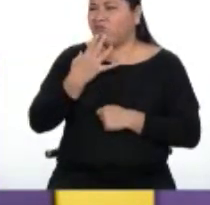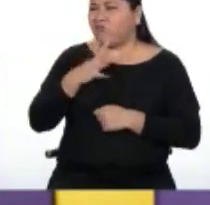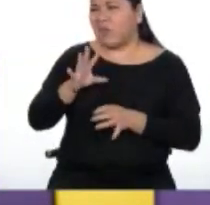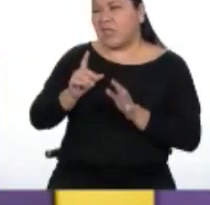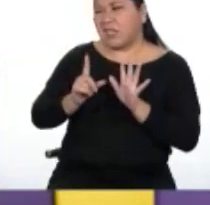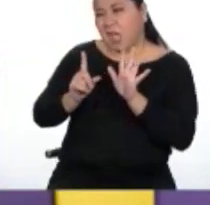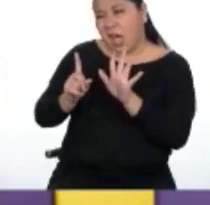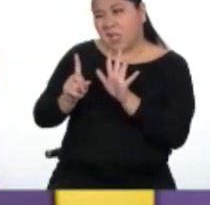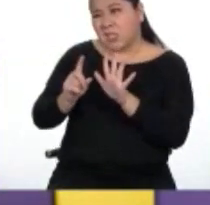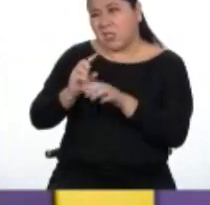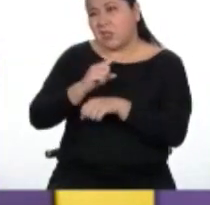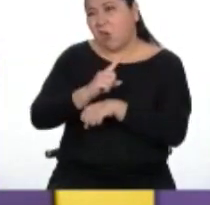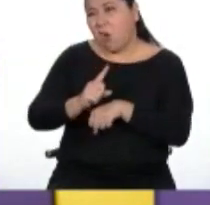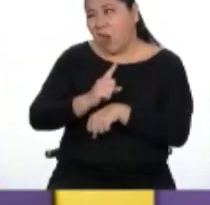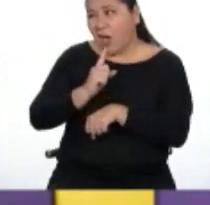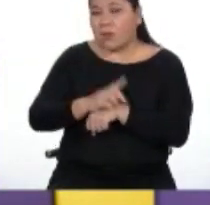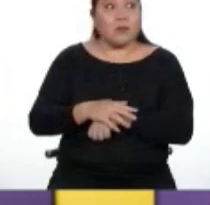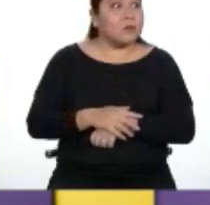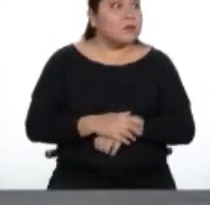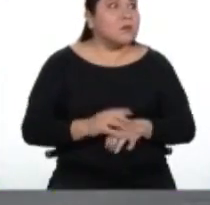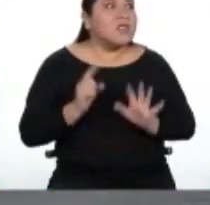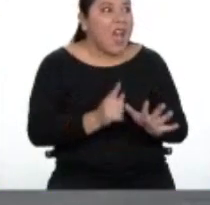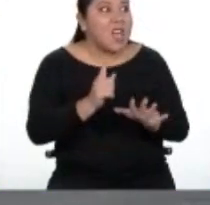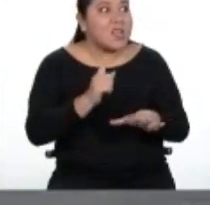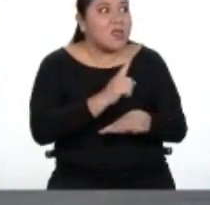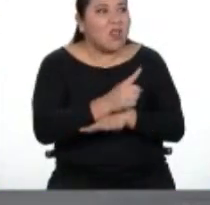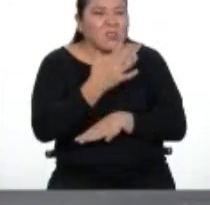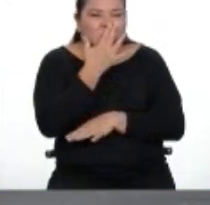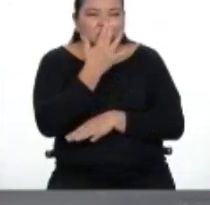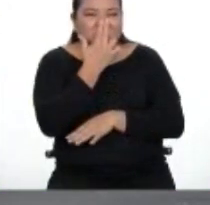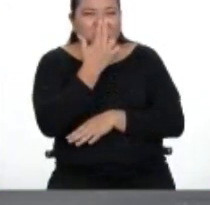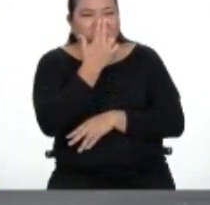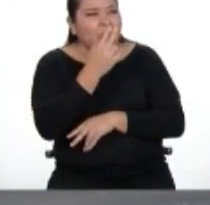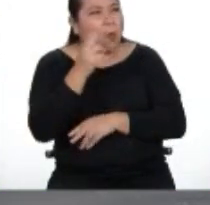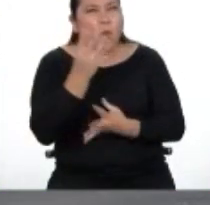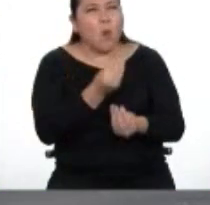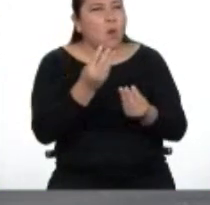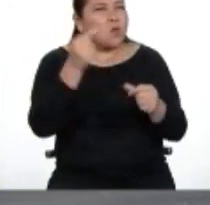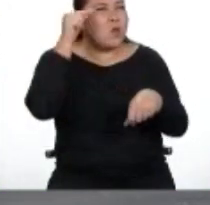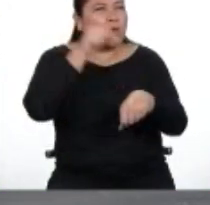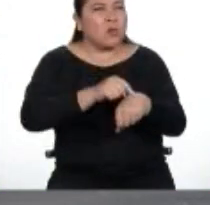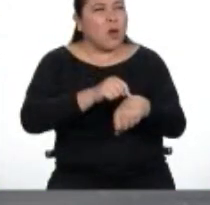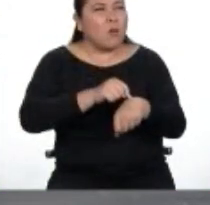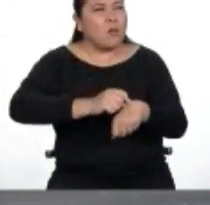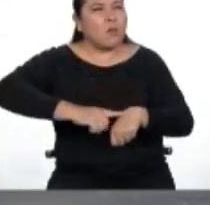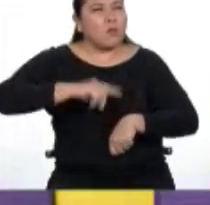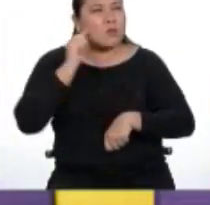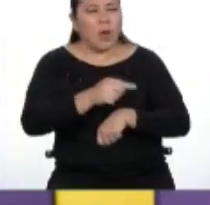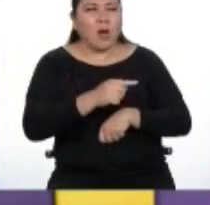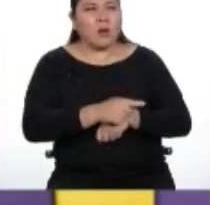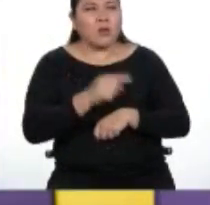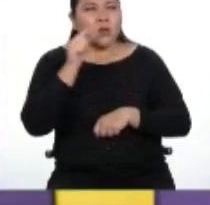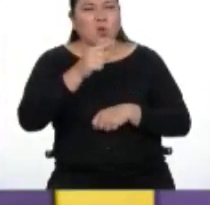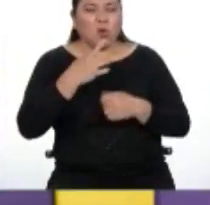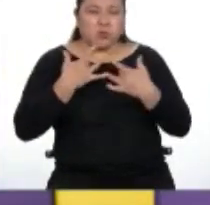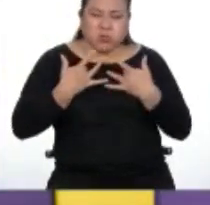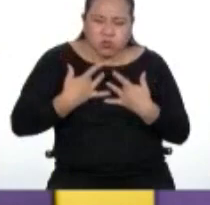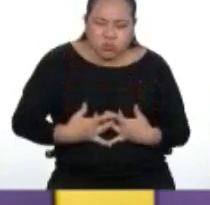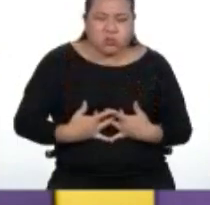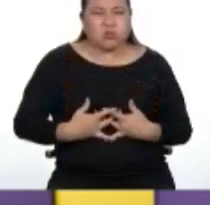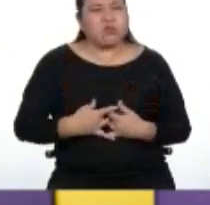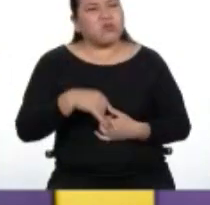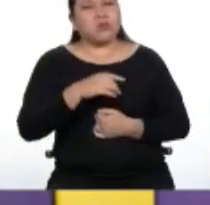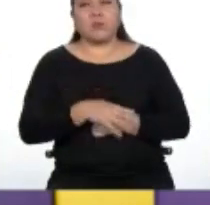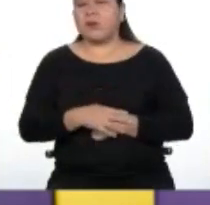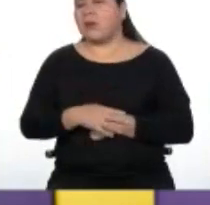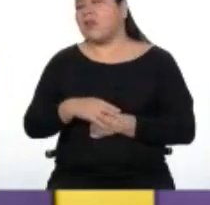seis. ¿Seis horas? Es mucho tiempo. Obviamente te vas a entristecer. Yo